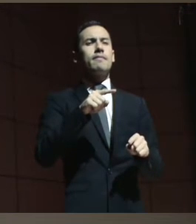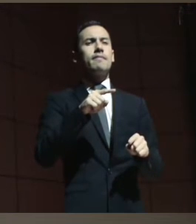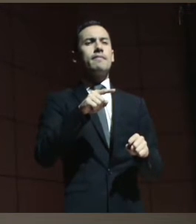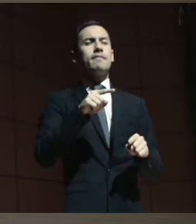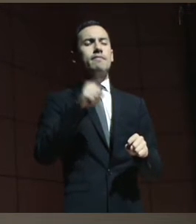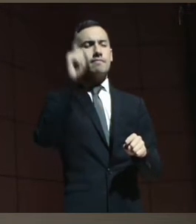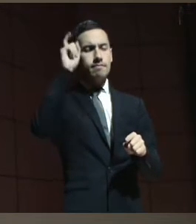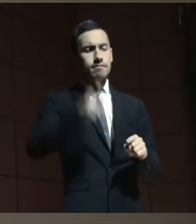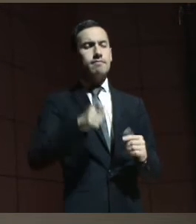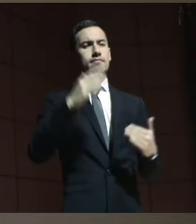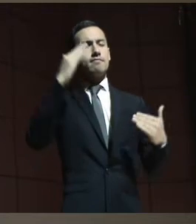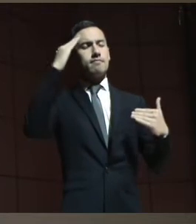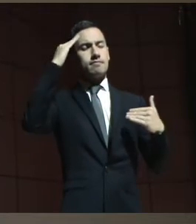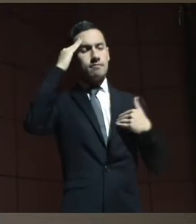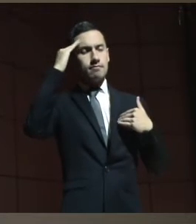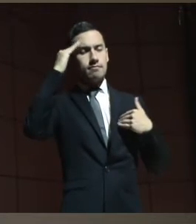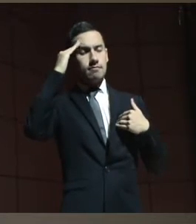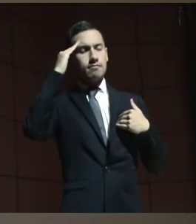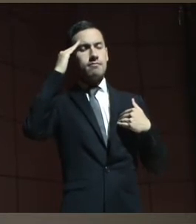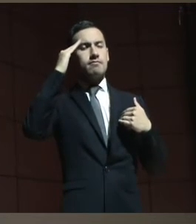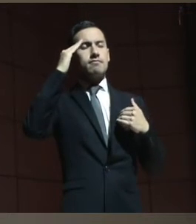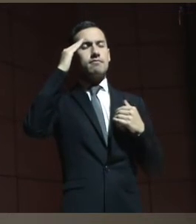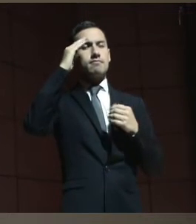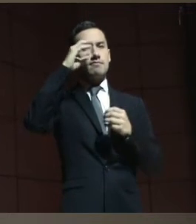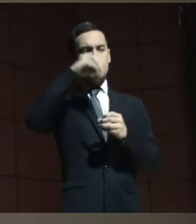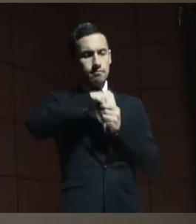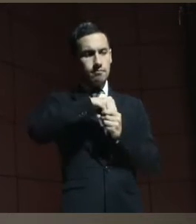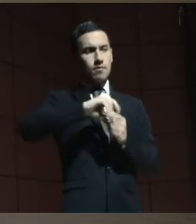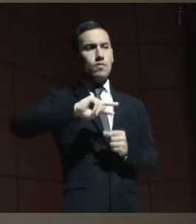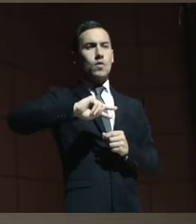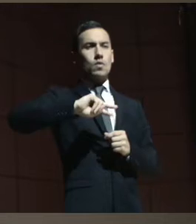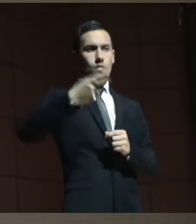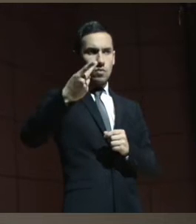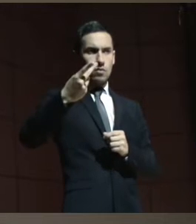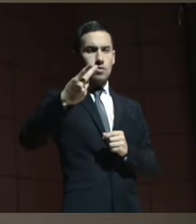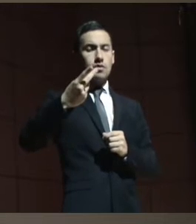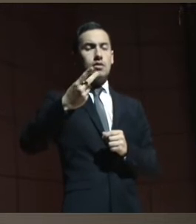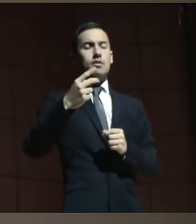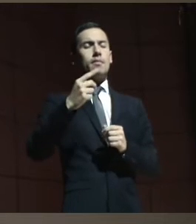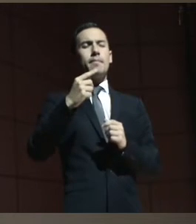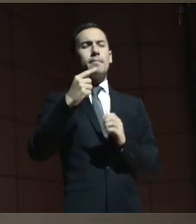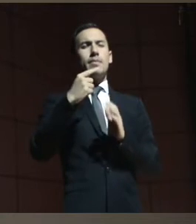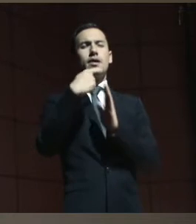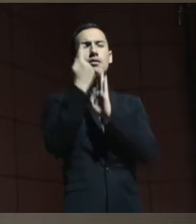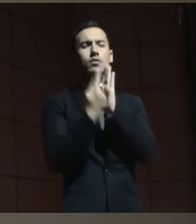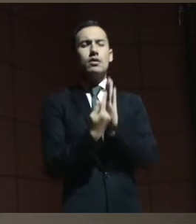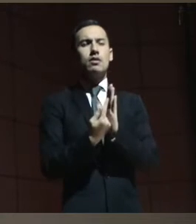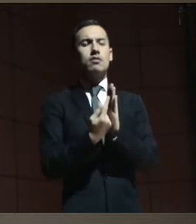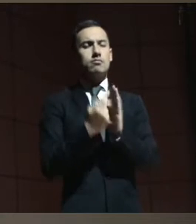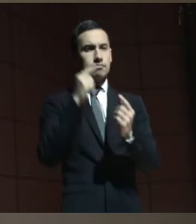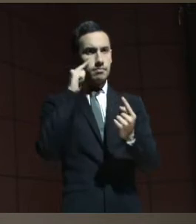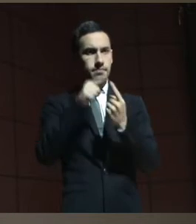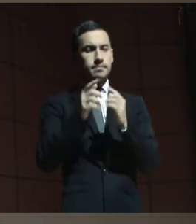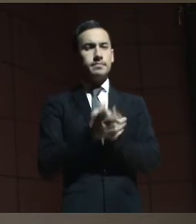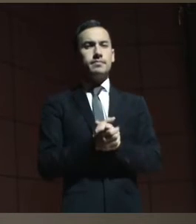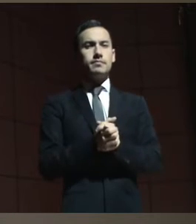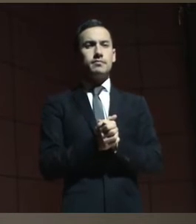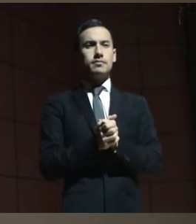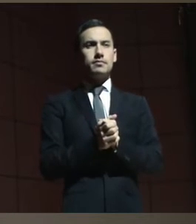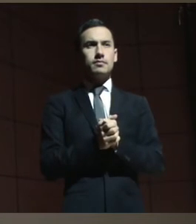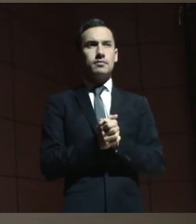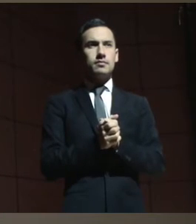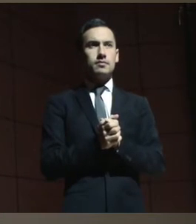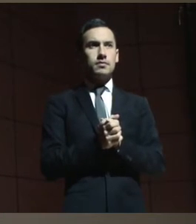conciencia que entonces gira en torno al otro. Y dice particularmente Levina, La